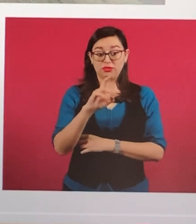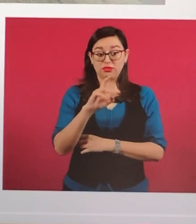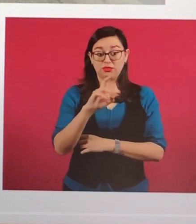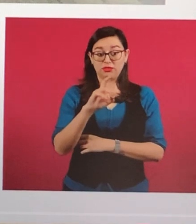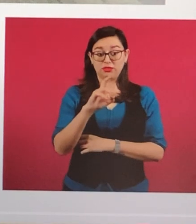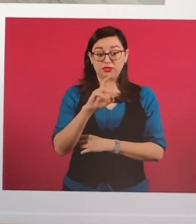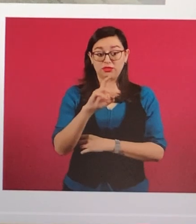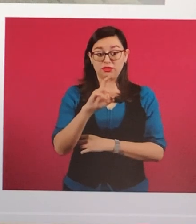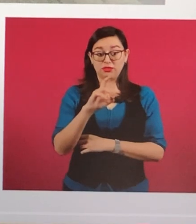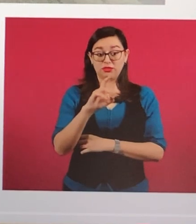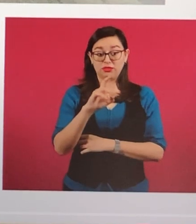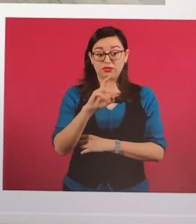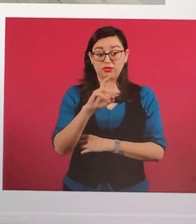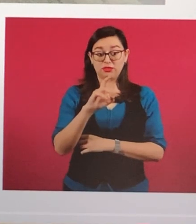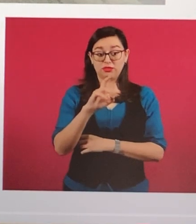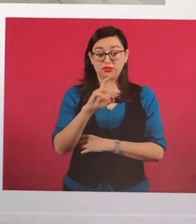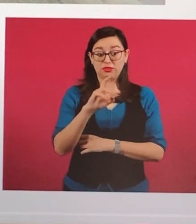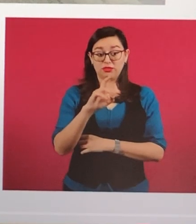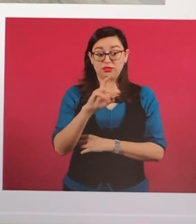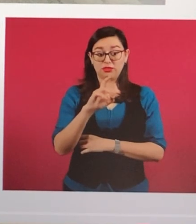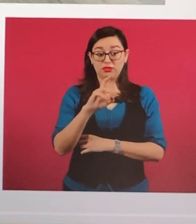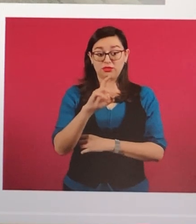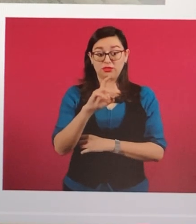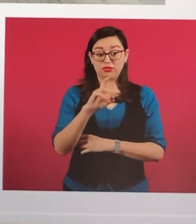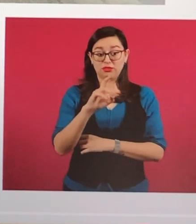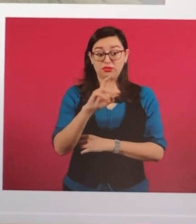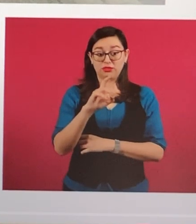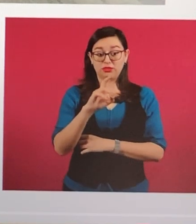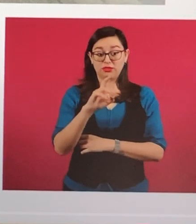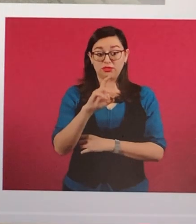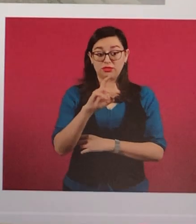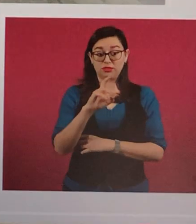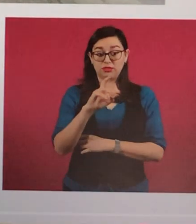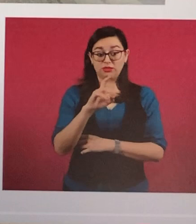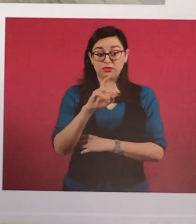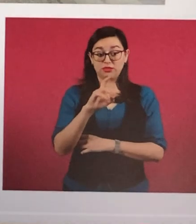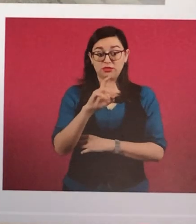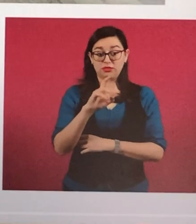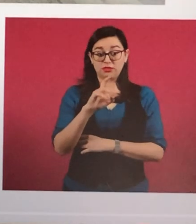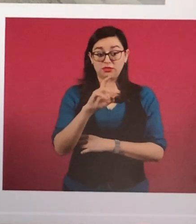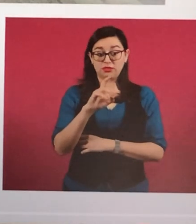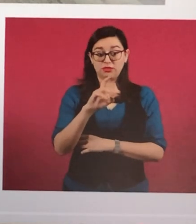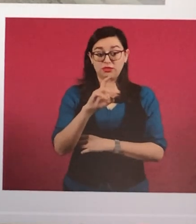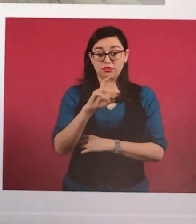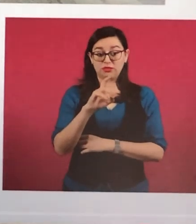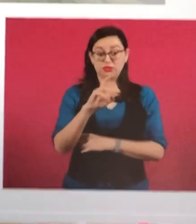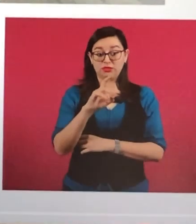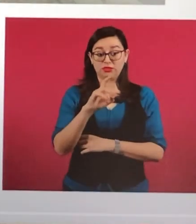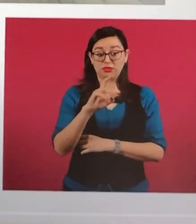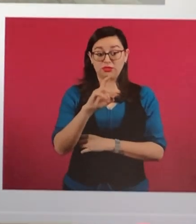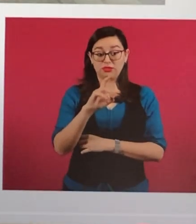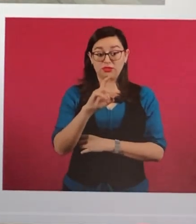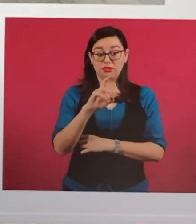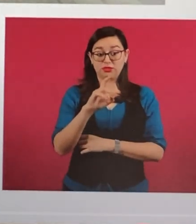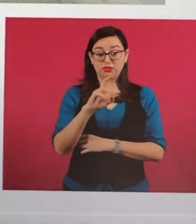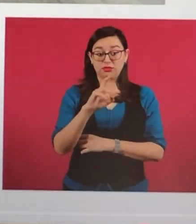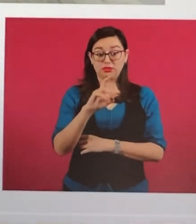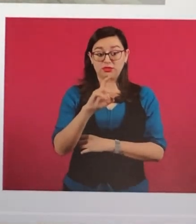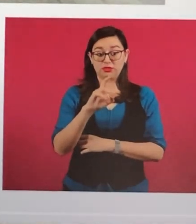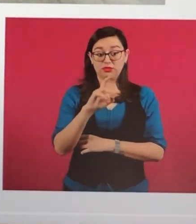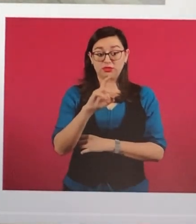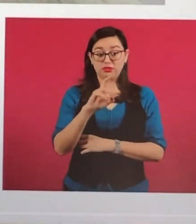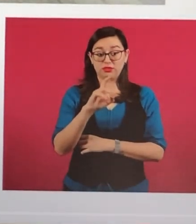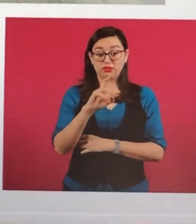pues dejó el puesto vacante y el presidente López Obrador trajo a Alicia Bárcenas, que Alicia Bárcenas tenía un cargo en